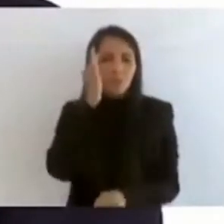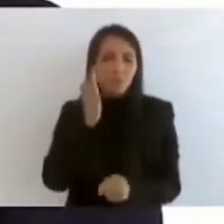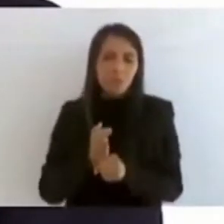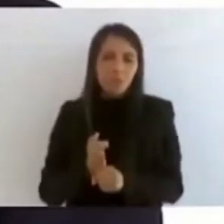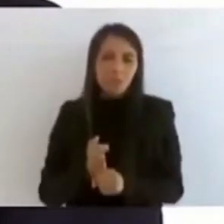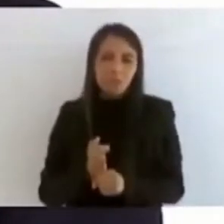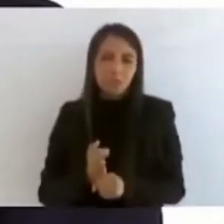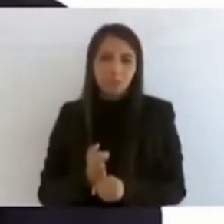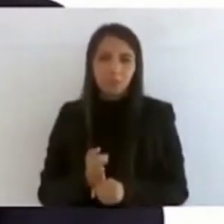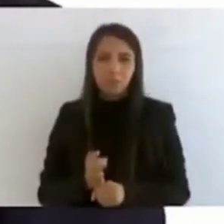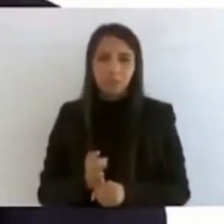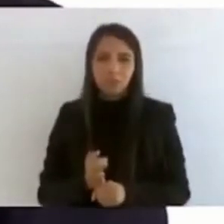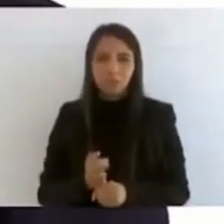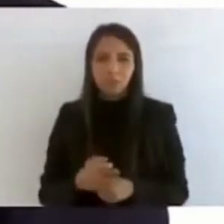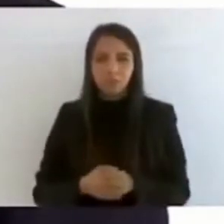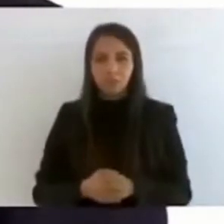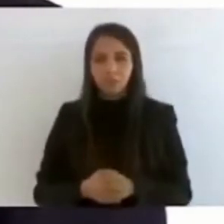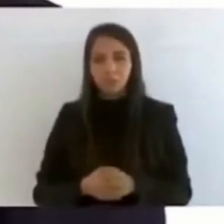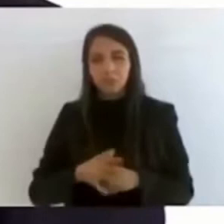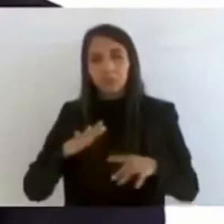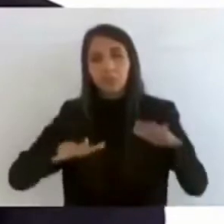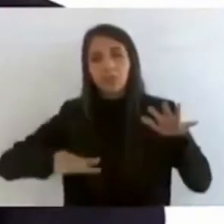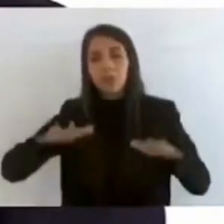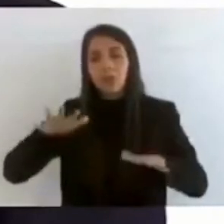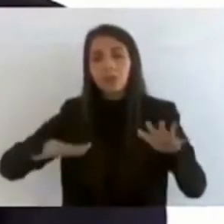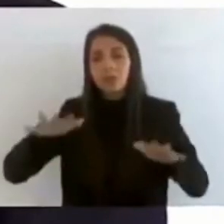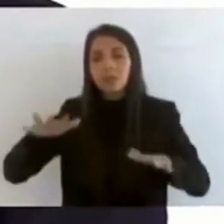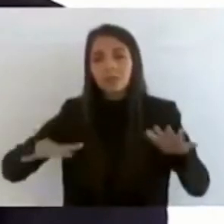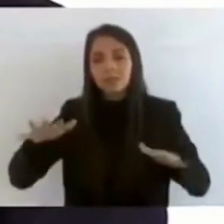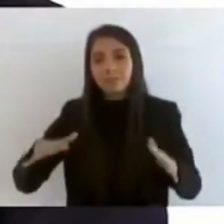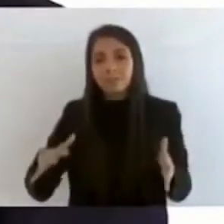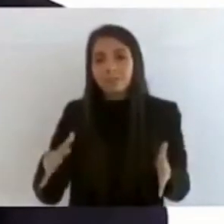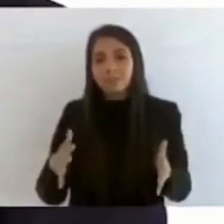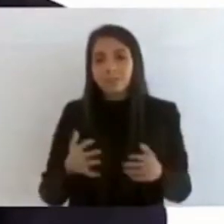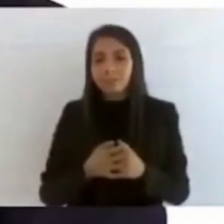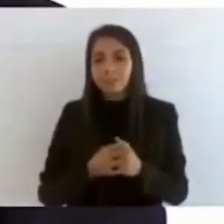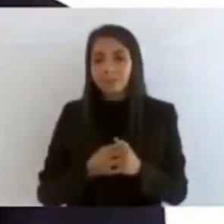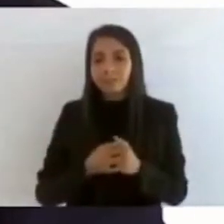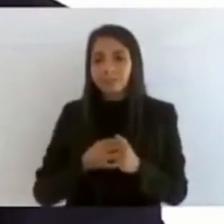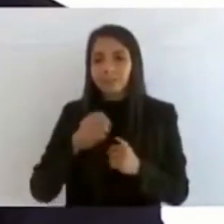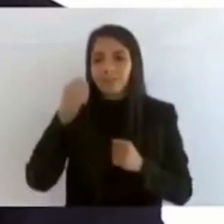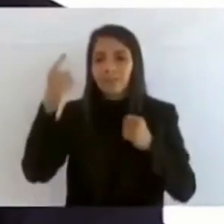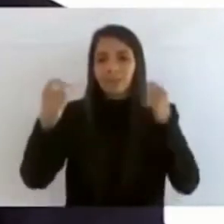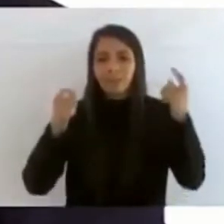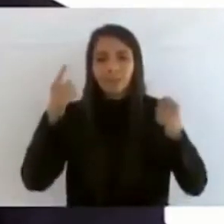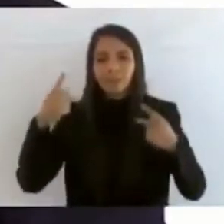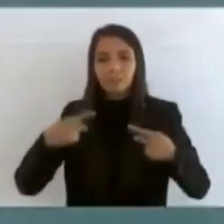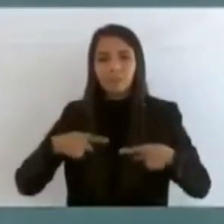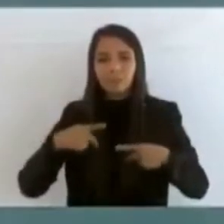A veces algunos analistas